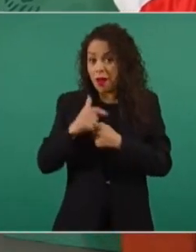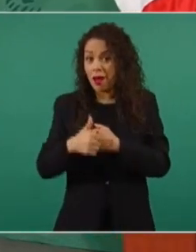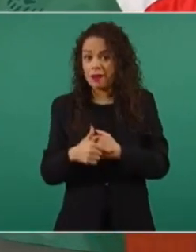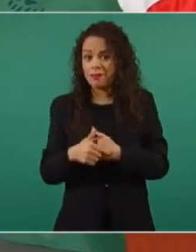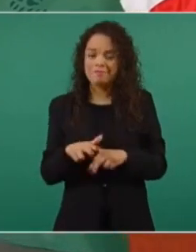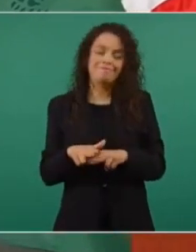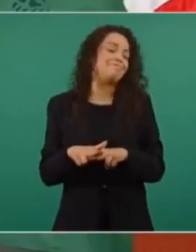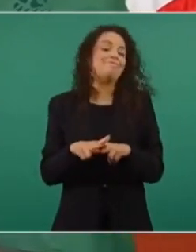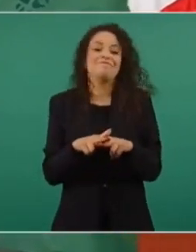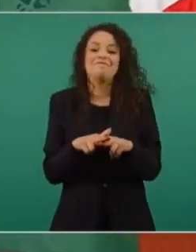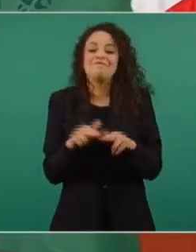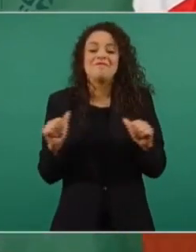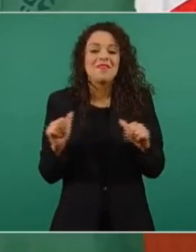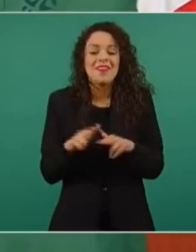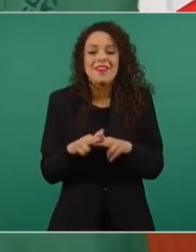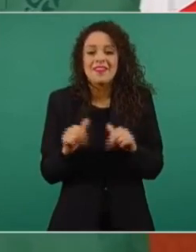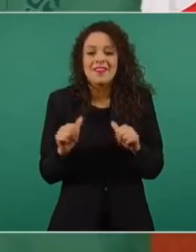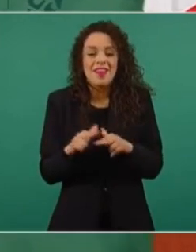nada absolutamente.